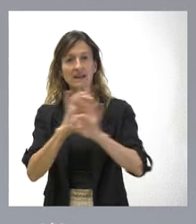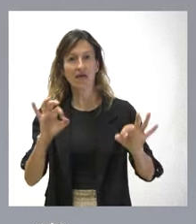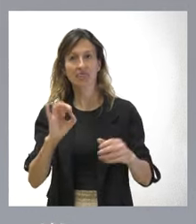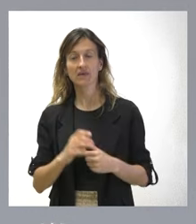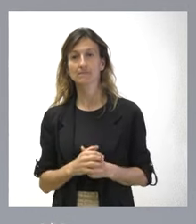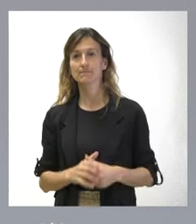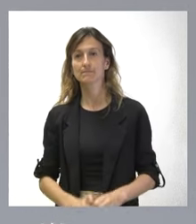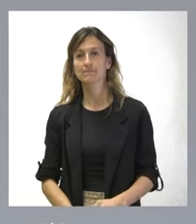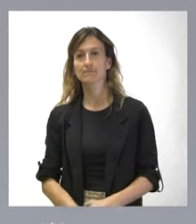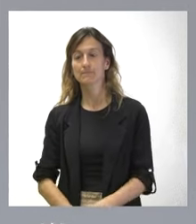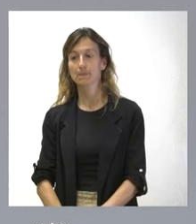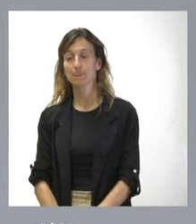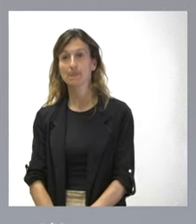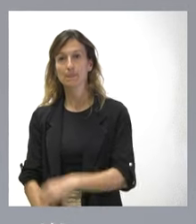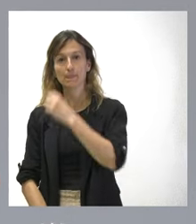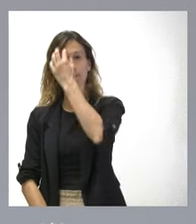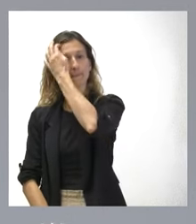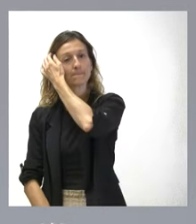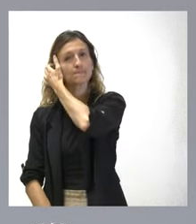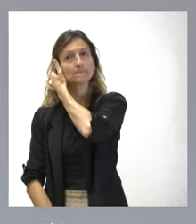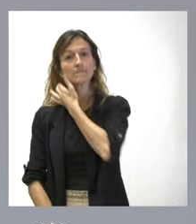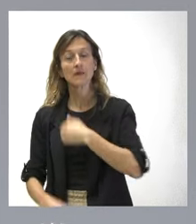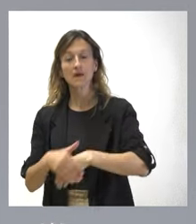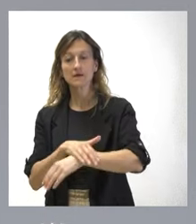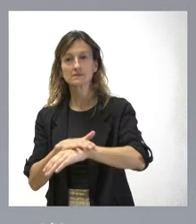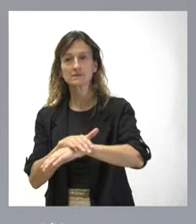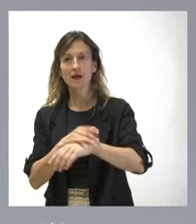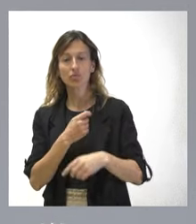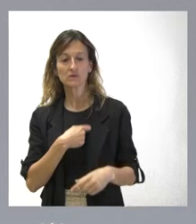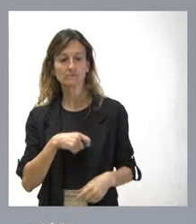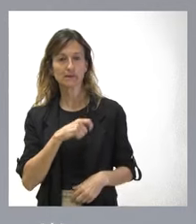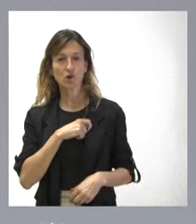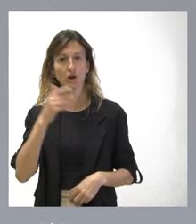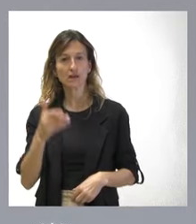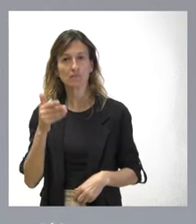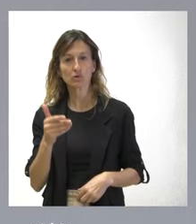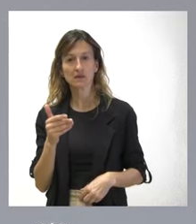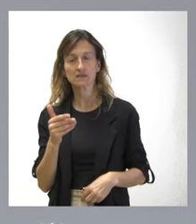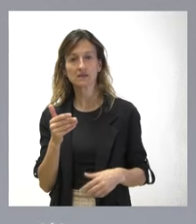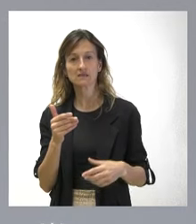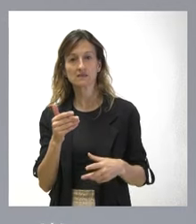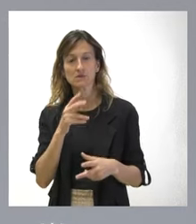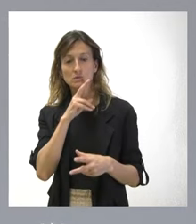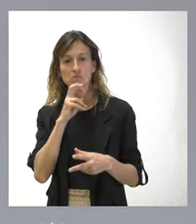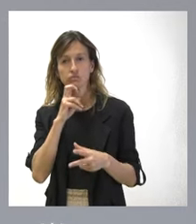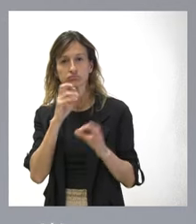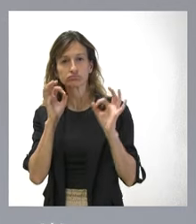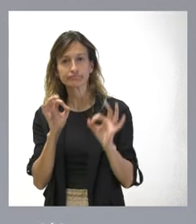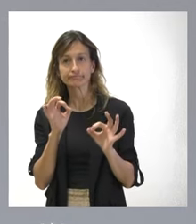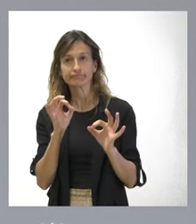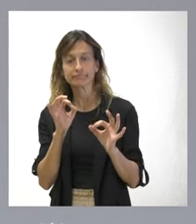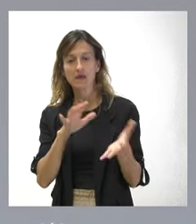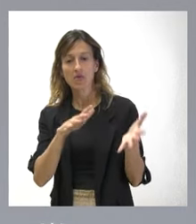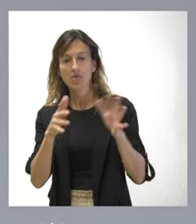Y a ello el Estado español, siendo importantes esos hechos, sobrevivió aplicando de manera ordinaria